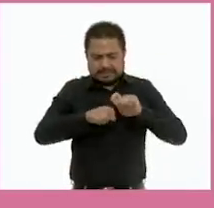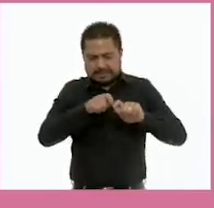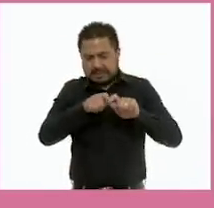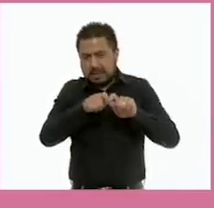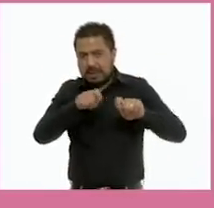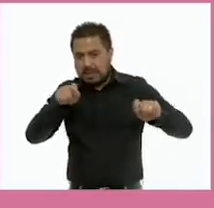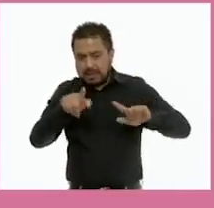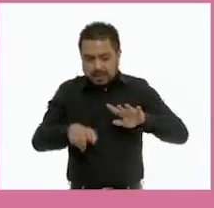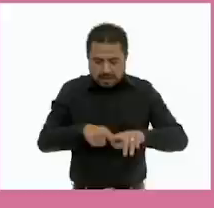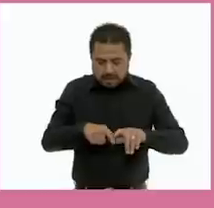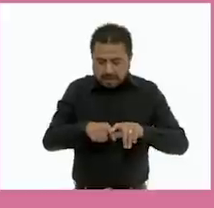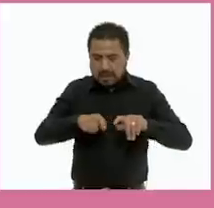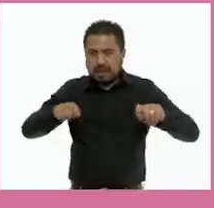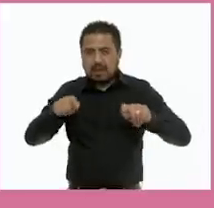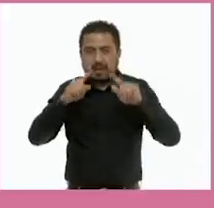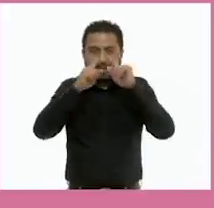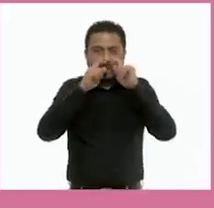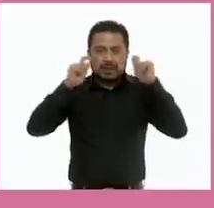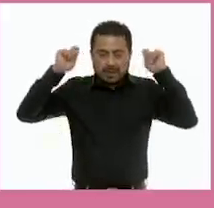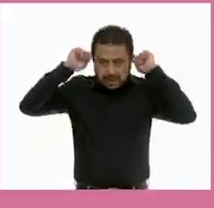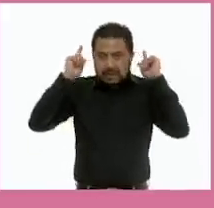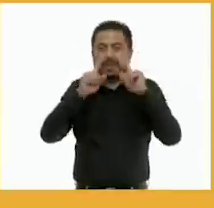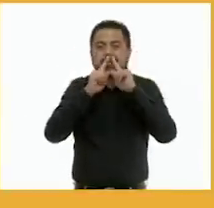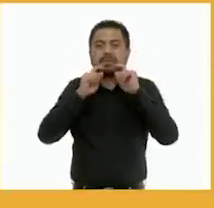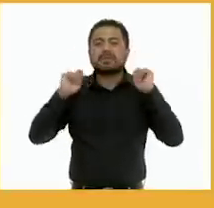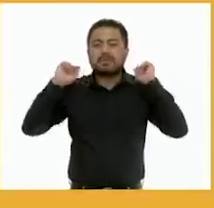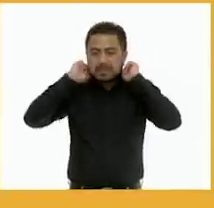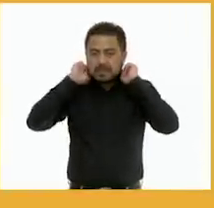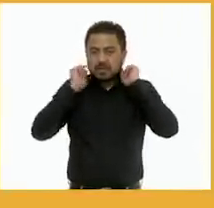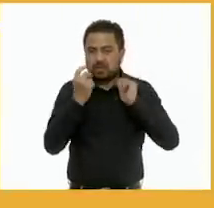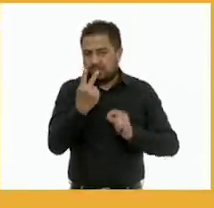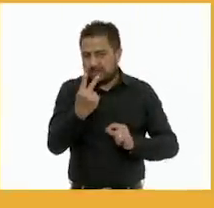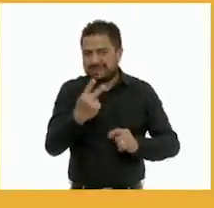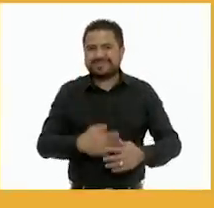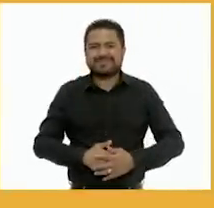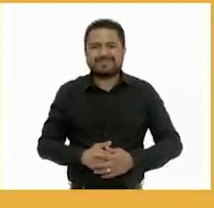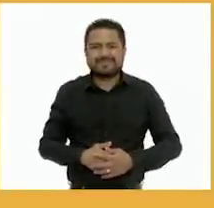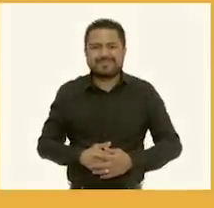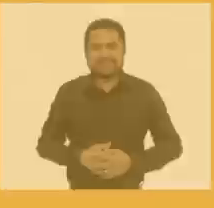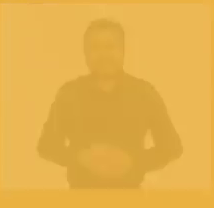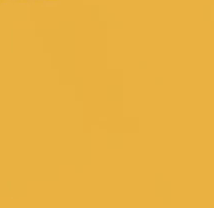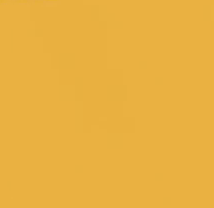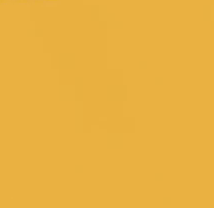las cuerdas sobre tu cabeza y alrededor de tu cuello ¡Gracias! ¡Gracias! ¡Gracias! ¡Gracias!